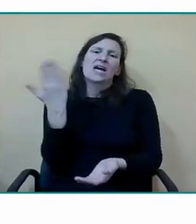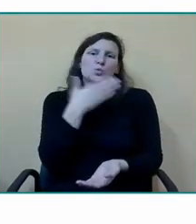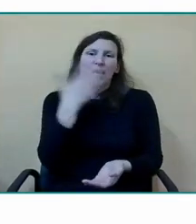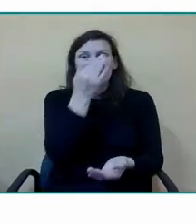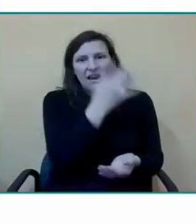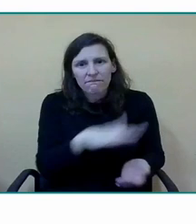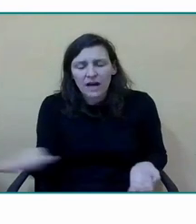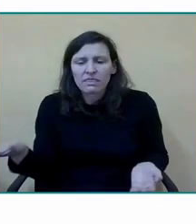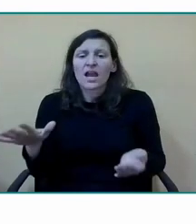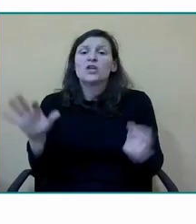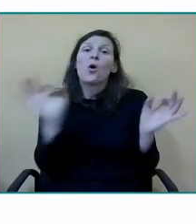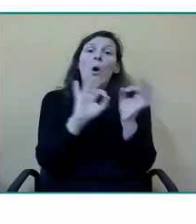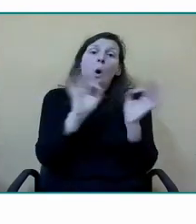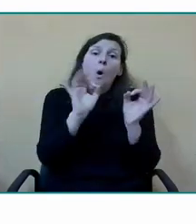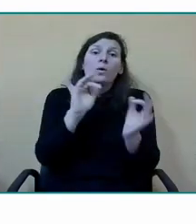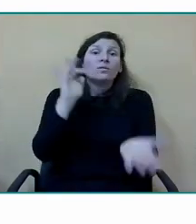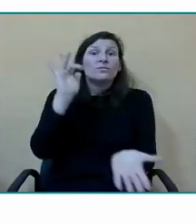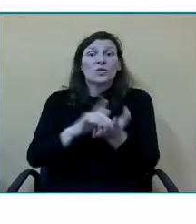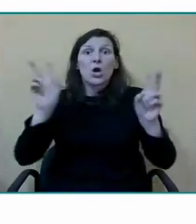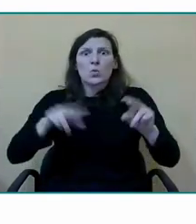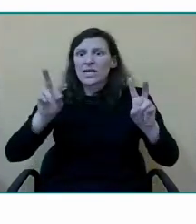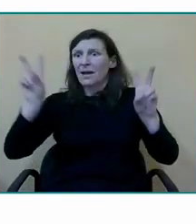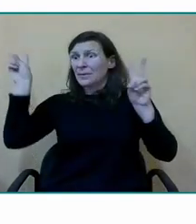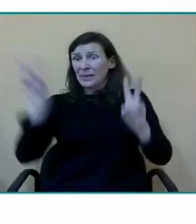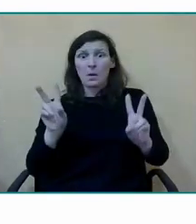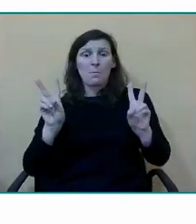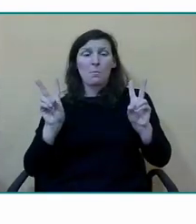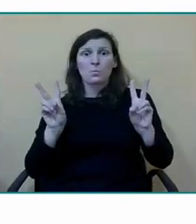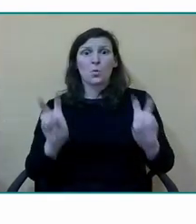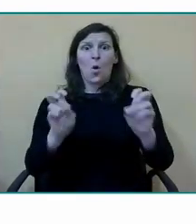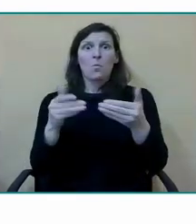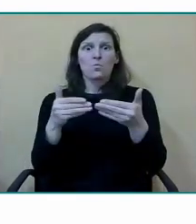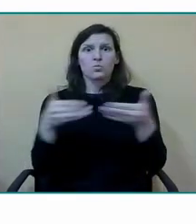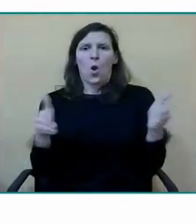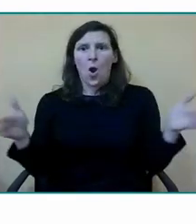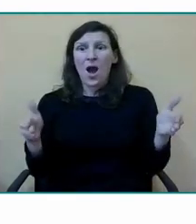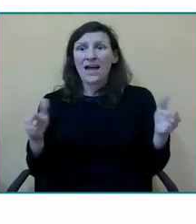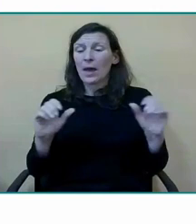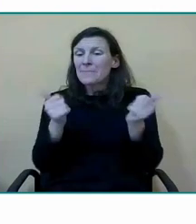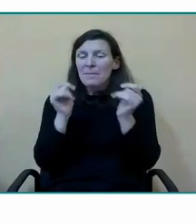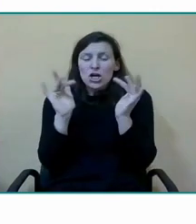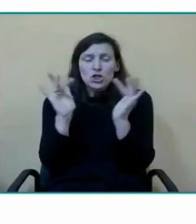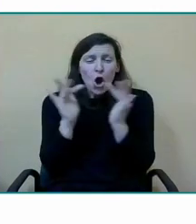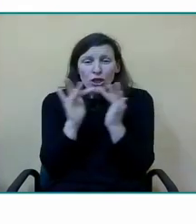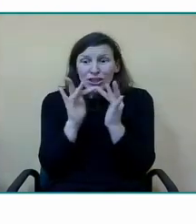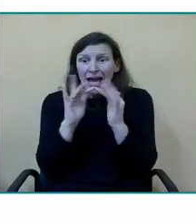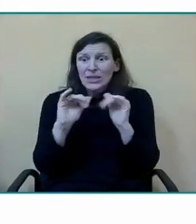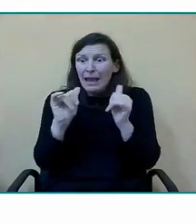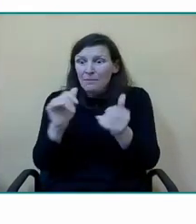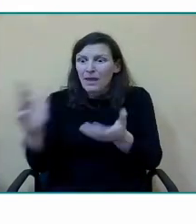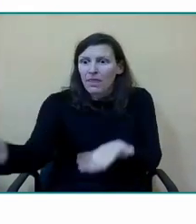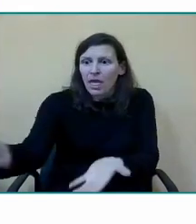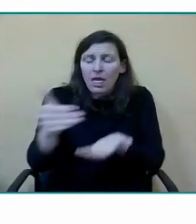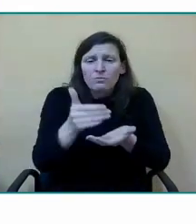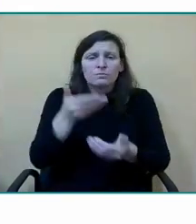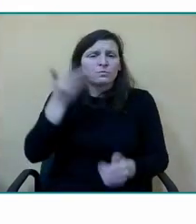primera vez que se incorporan al sistema educativo y este primer contacto va a ser muy importante desde ahí que cuidemos mucho